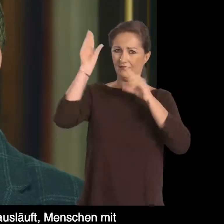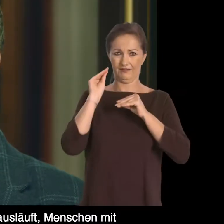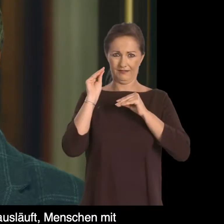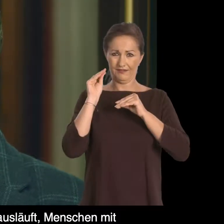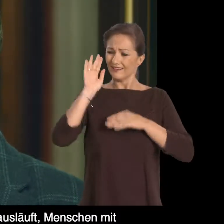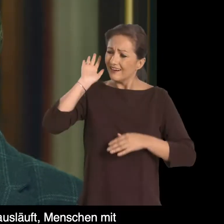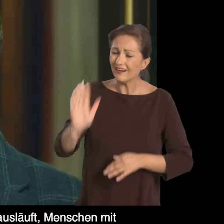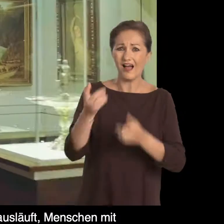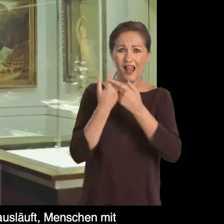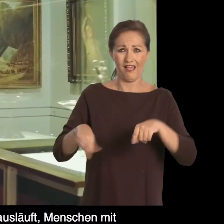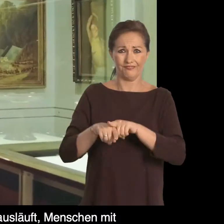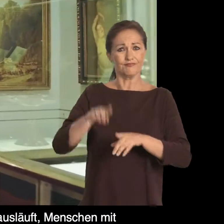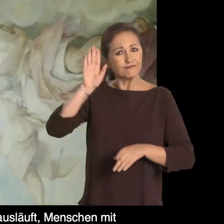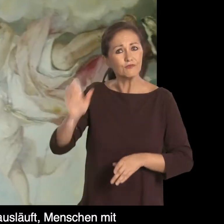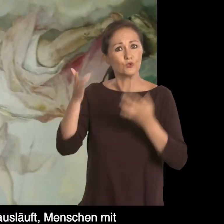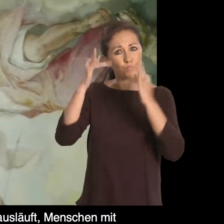herida